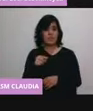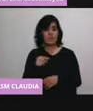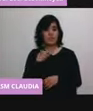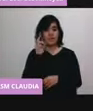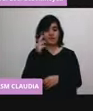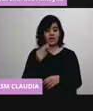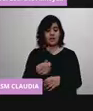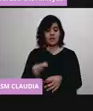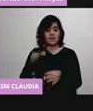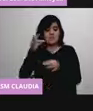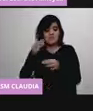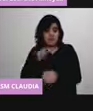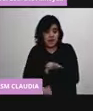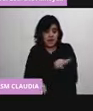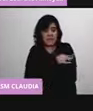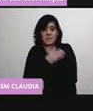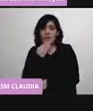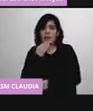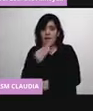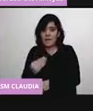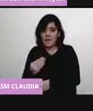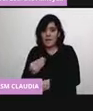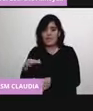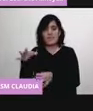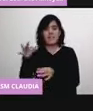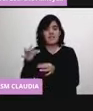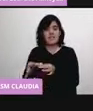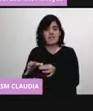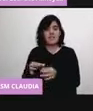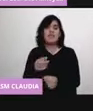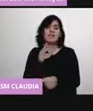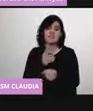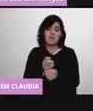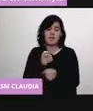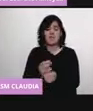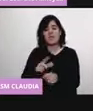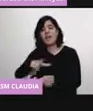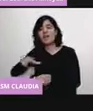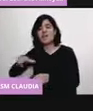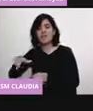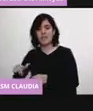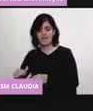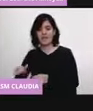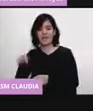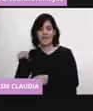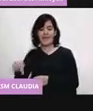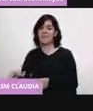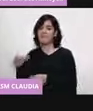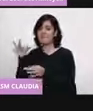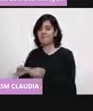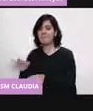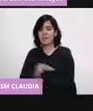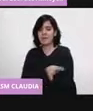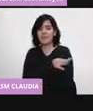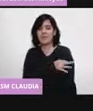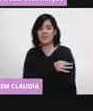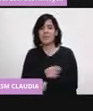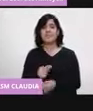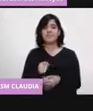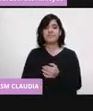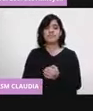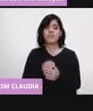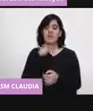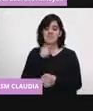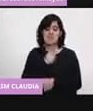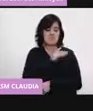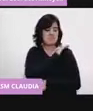segunda dosis, no durante la primera dosis. Esta es igualmente el sitio de aplicación en el músculo